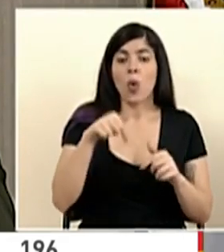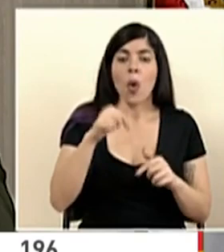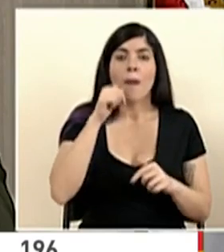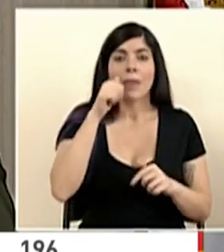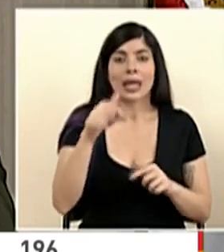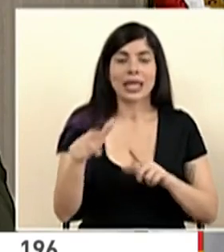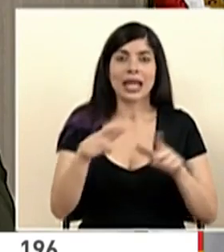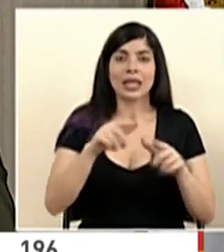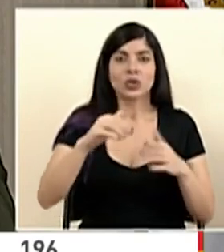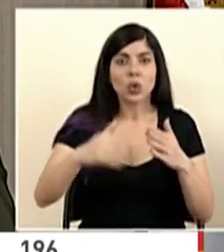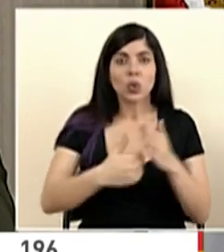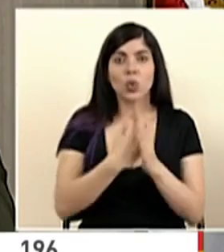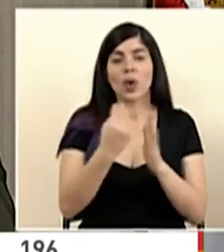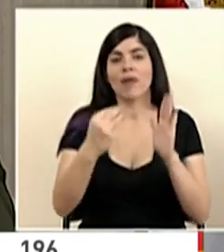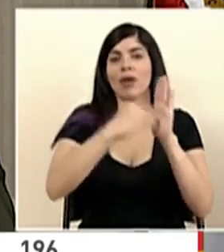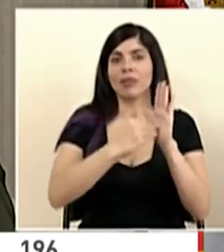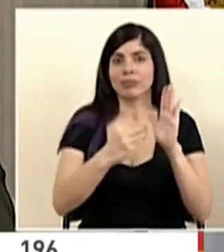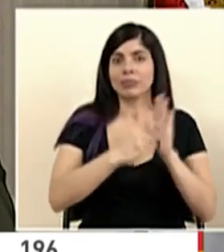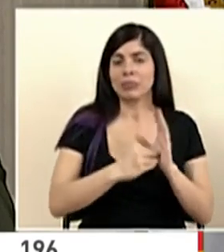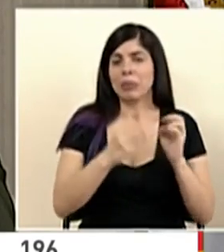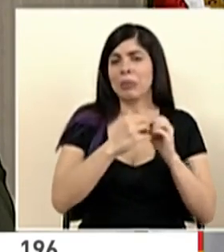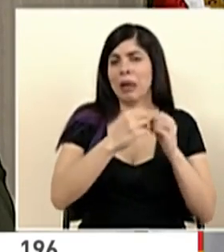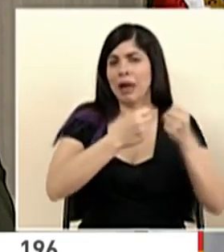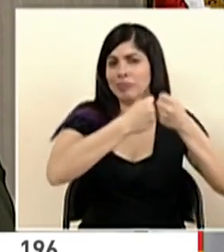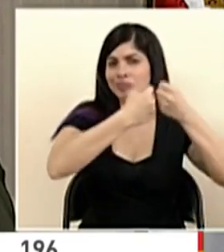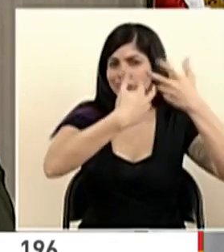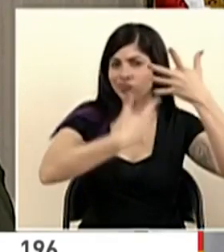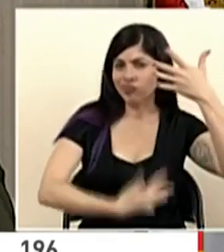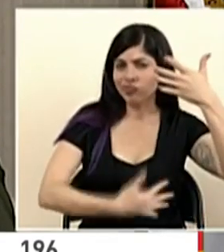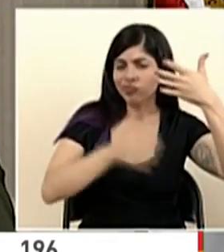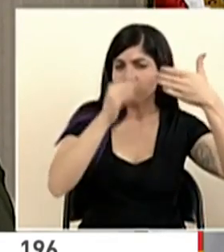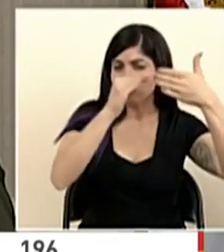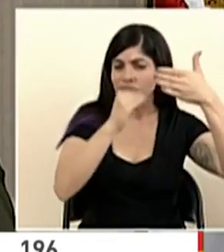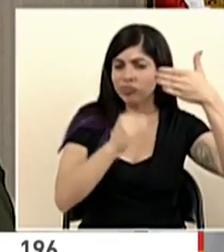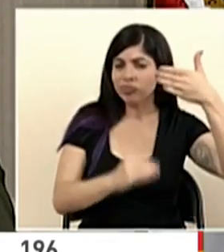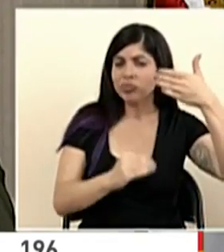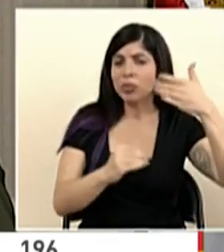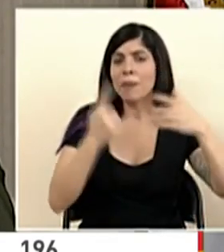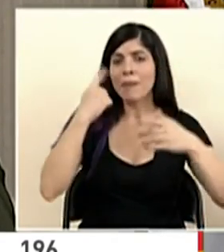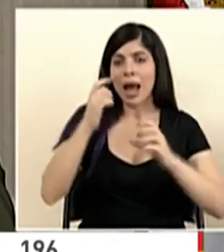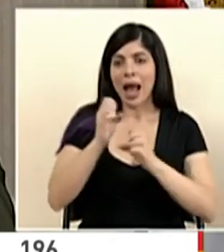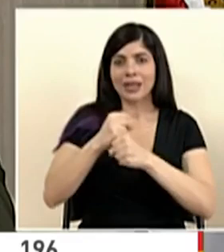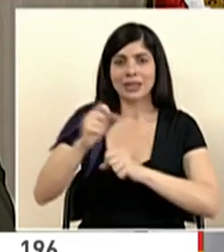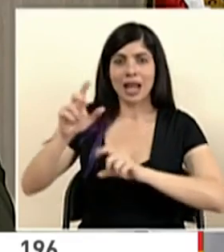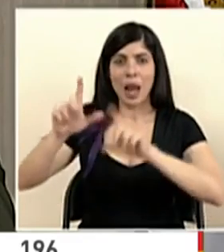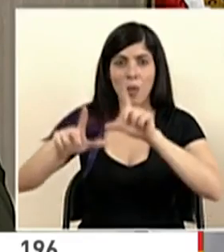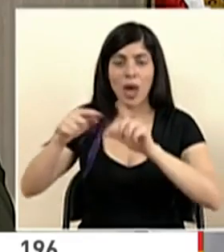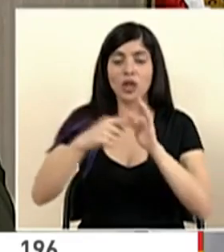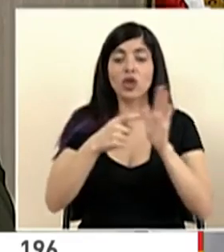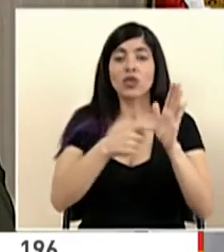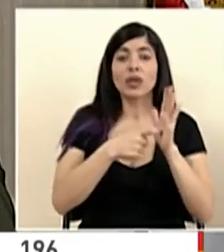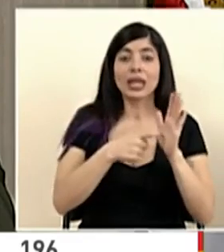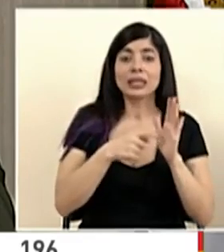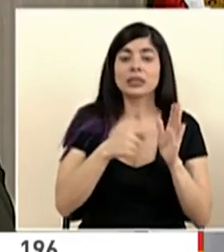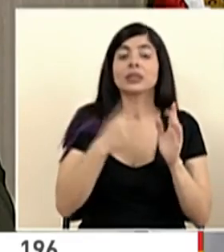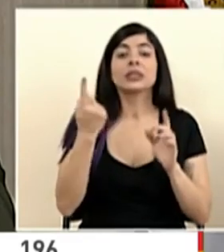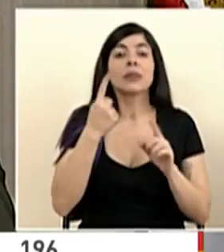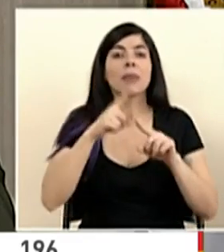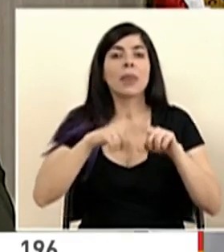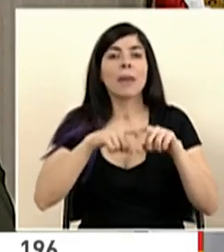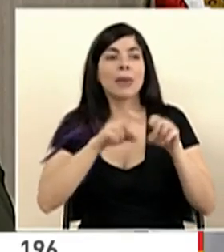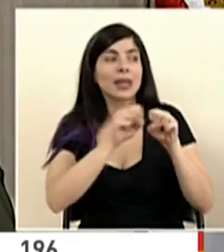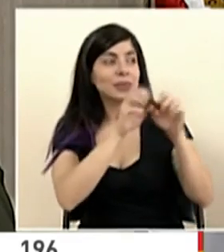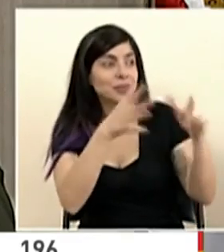versión que todavía amplía más los criterios para aumentar la cantidad de pruebas que se hacen siempre, obviamente, siguiendo el momento